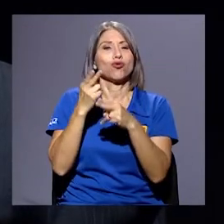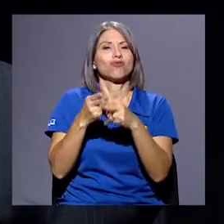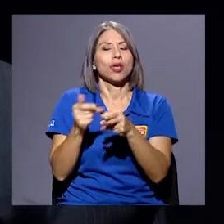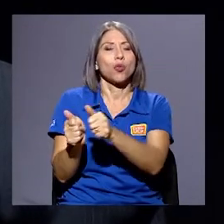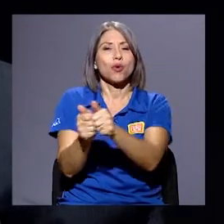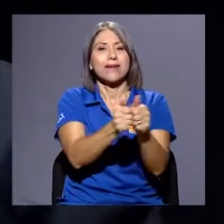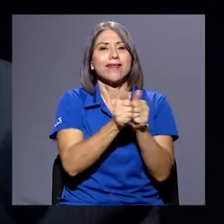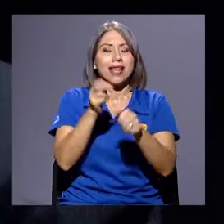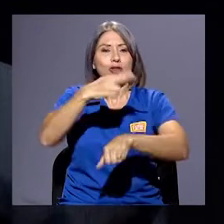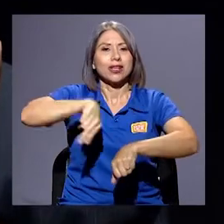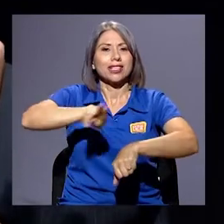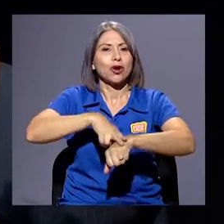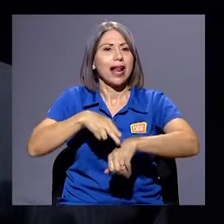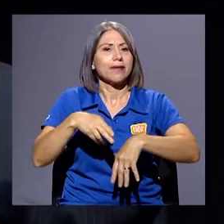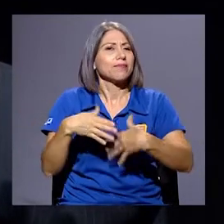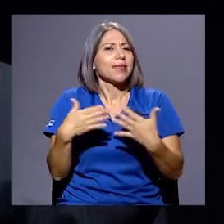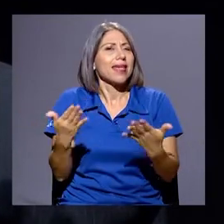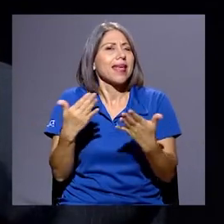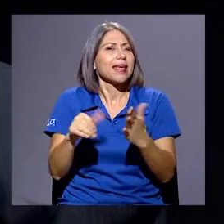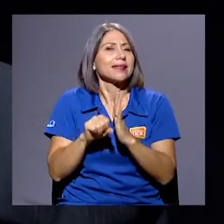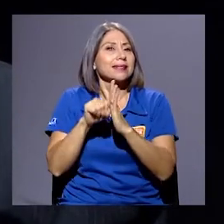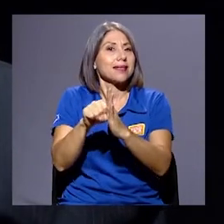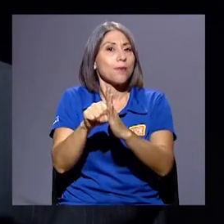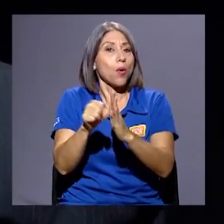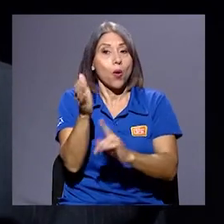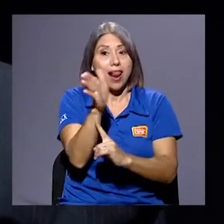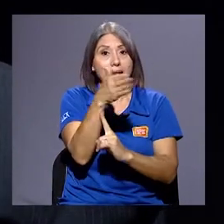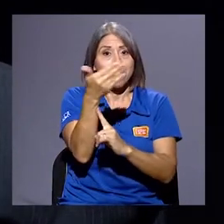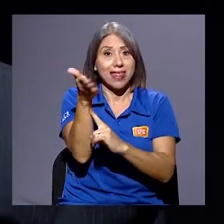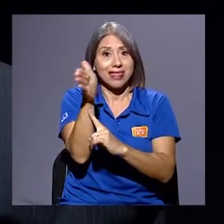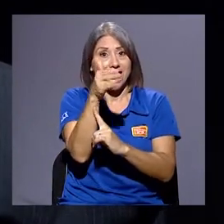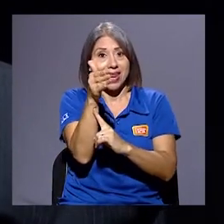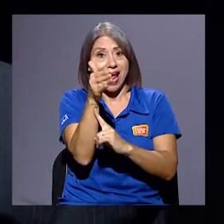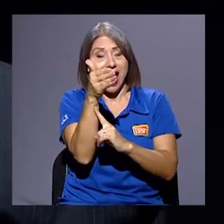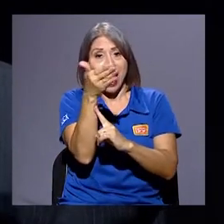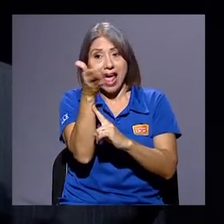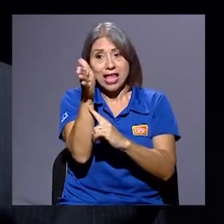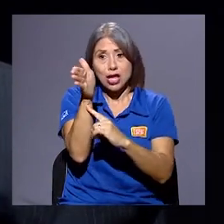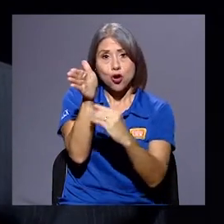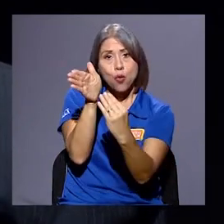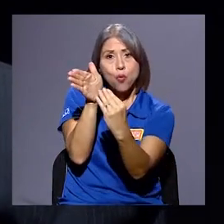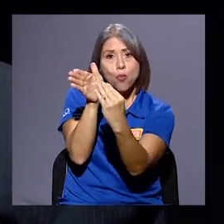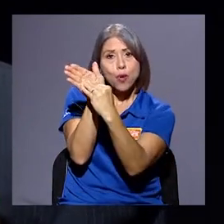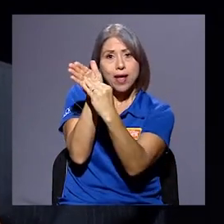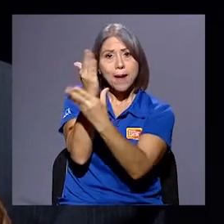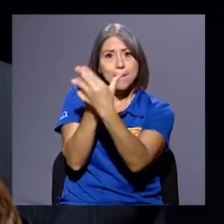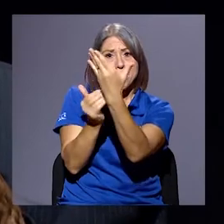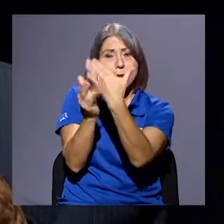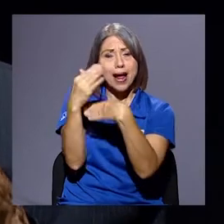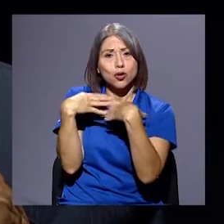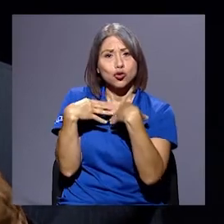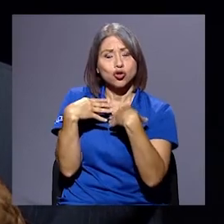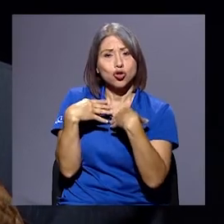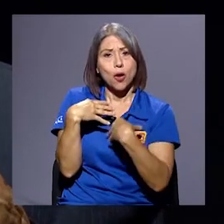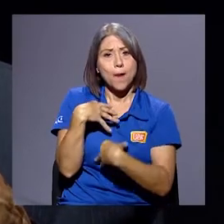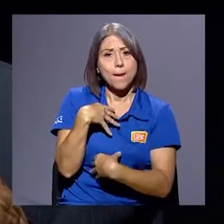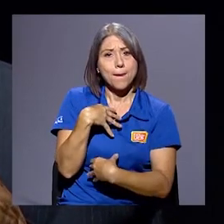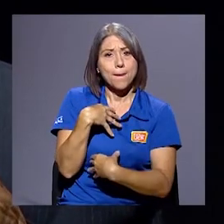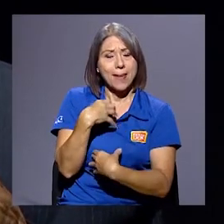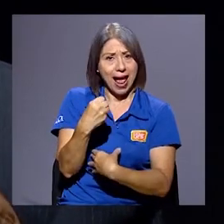es colocar manos blancas en la bandera de unificación. Y esas manos simbolizan tanto la pureza,